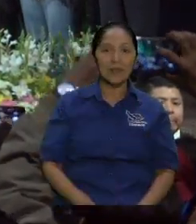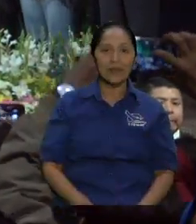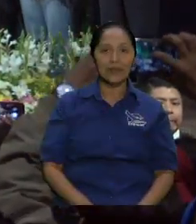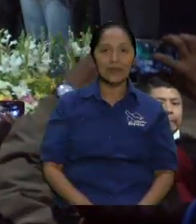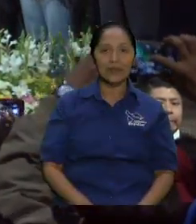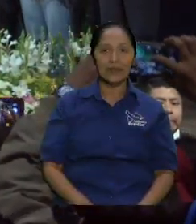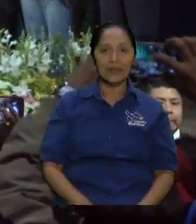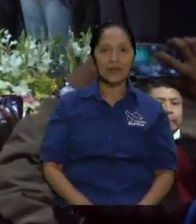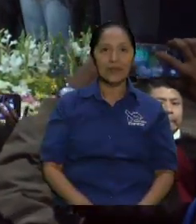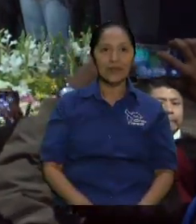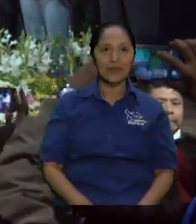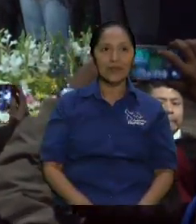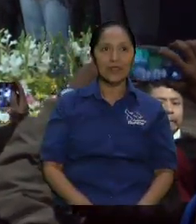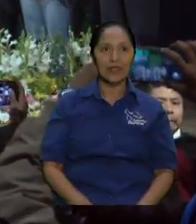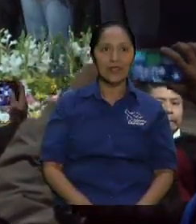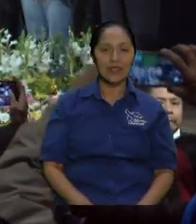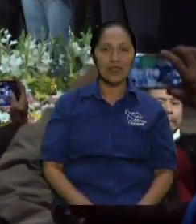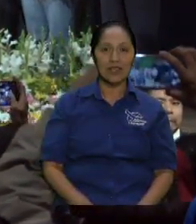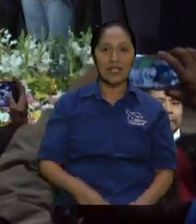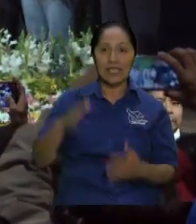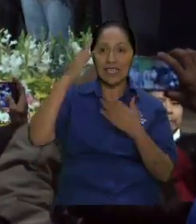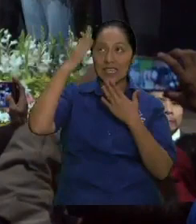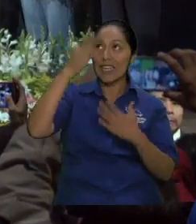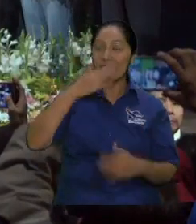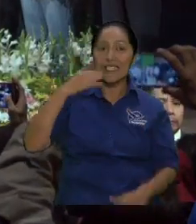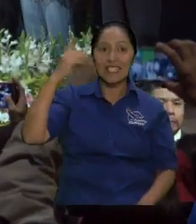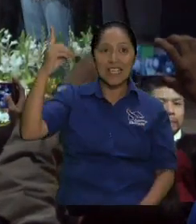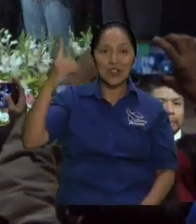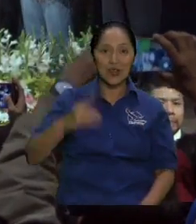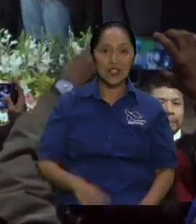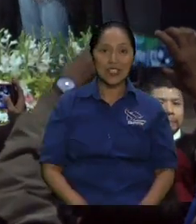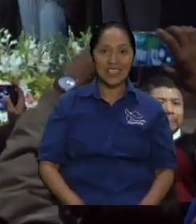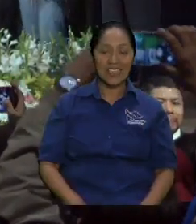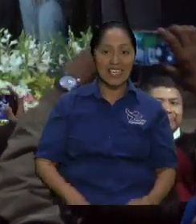que la familia está está de acuerdo está de acuerdo